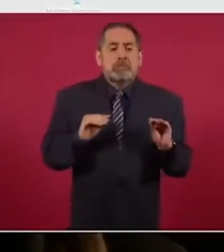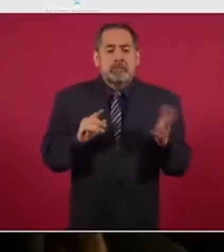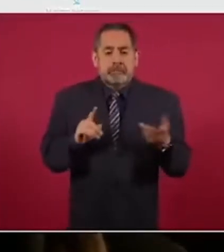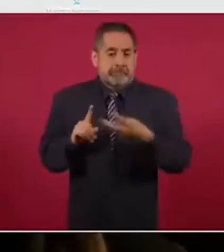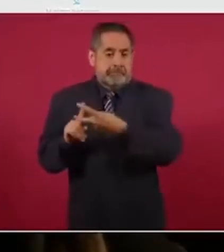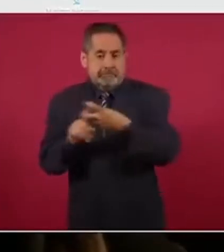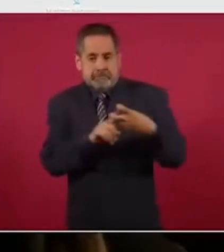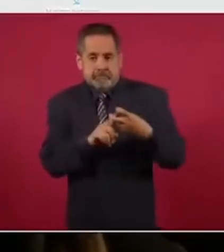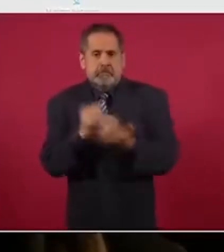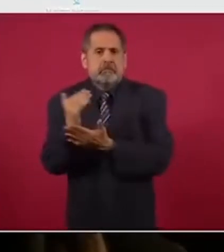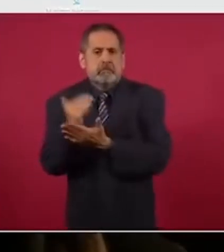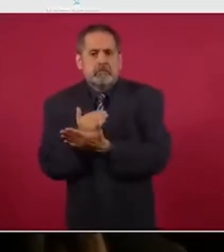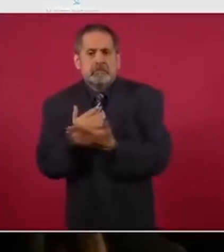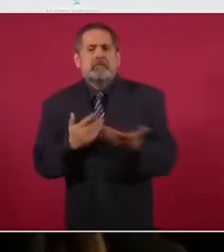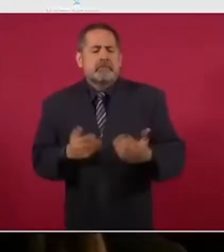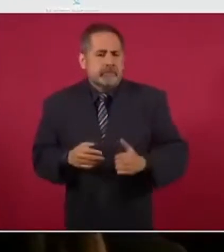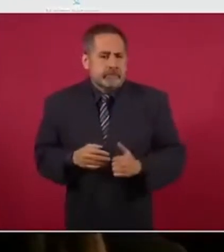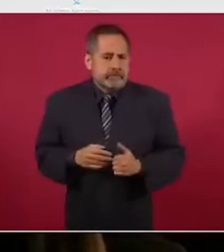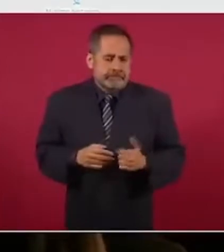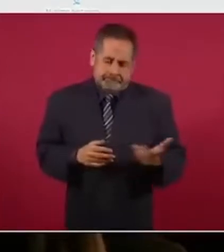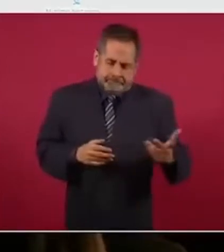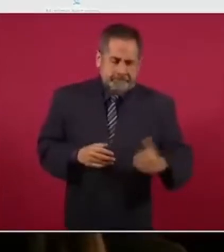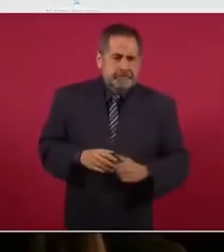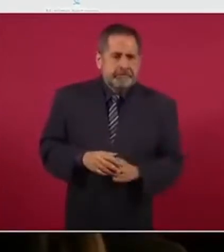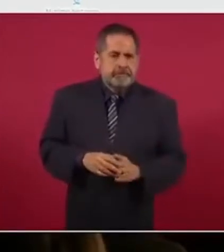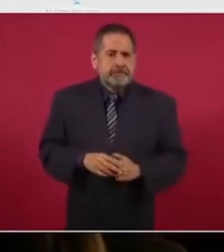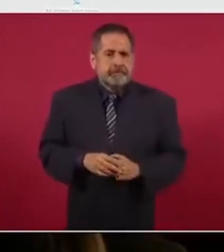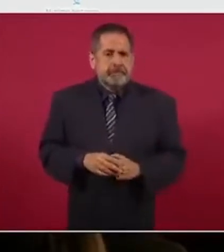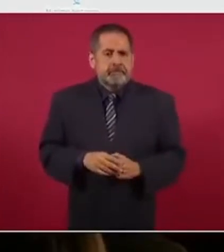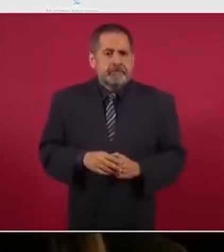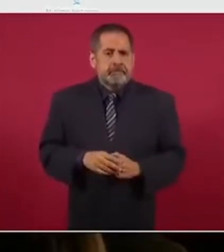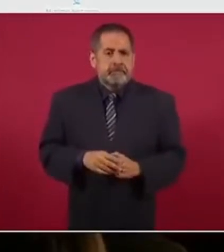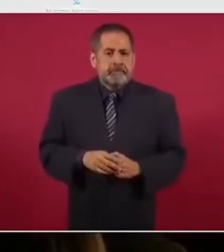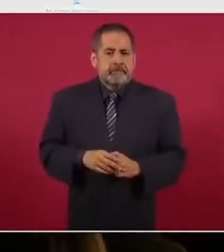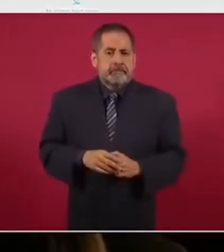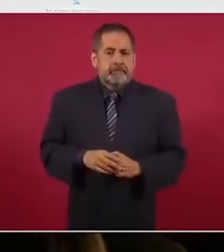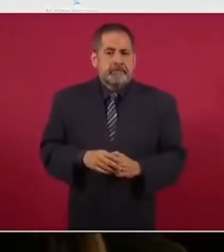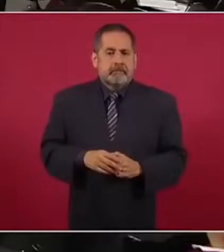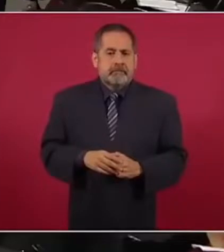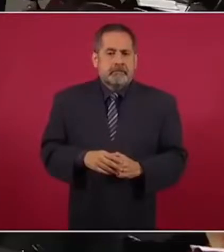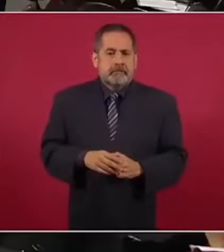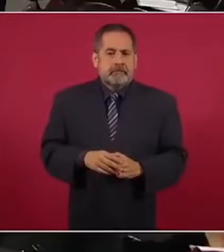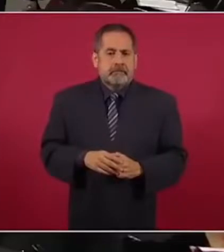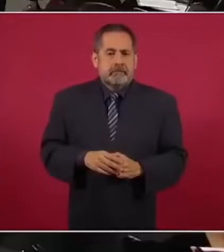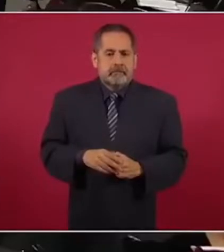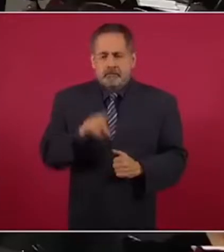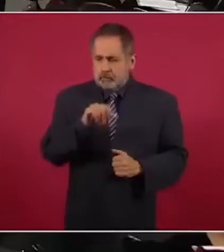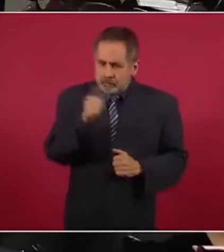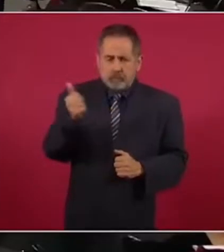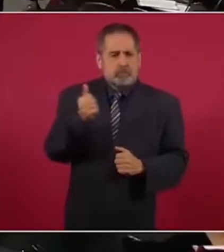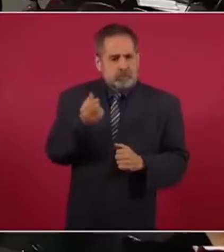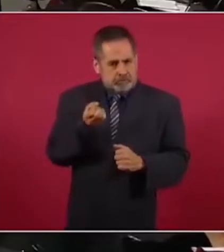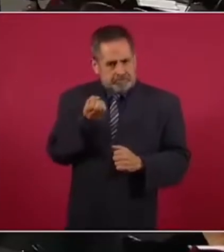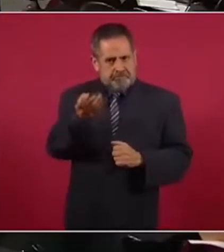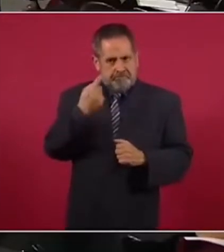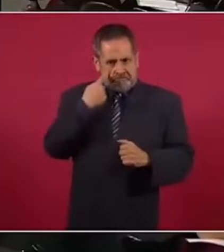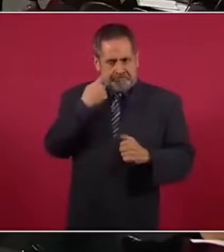estos son secuestros, pero te voy a dar un dato.